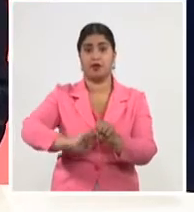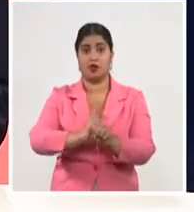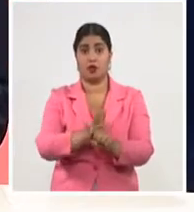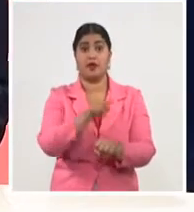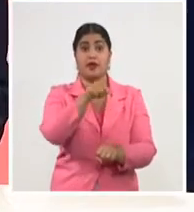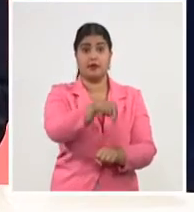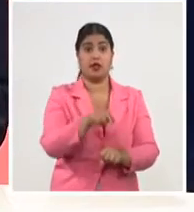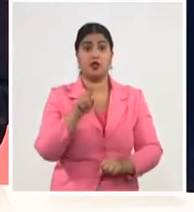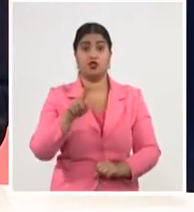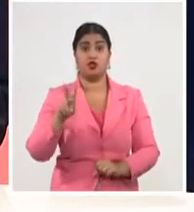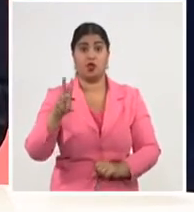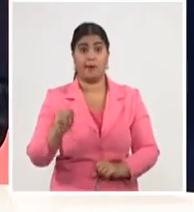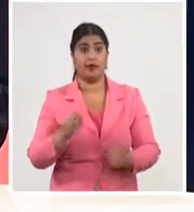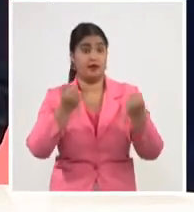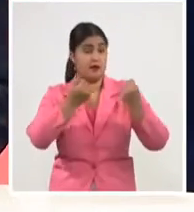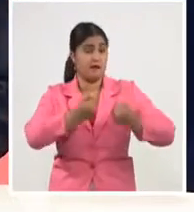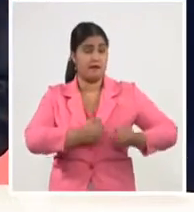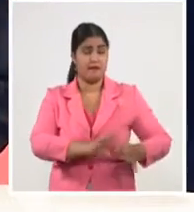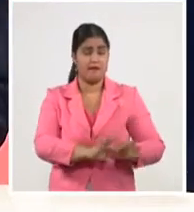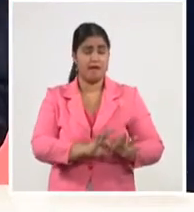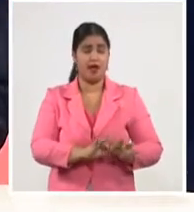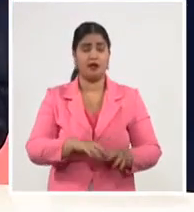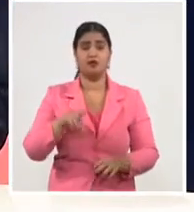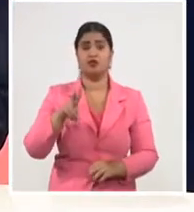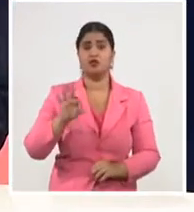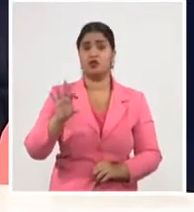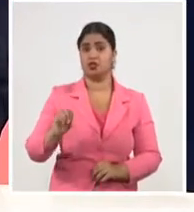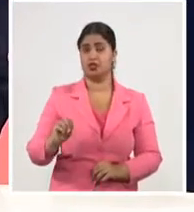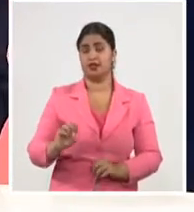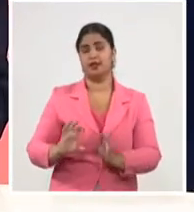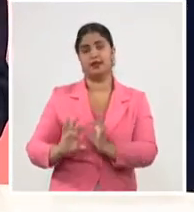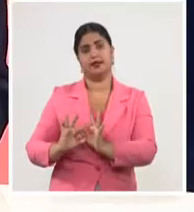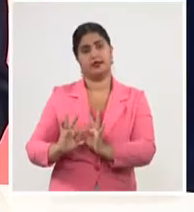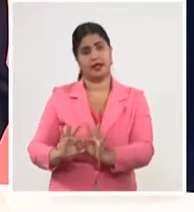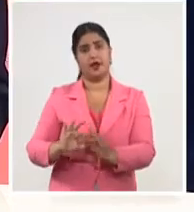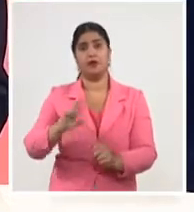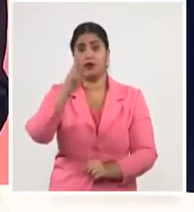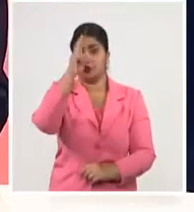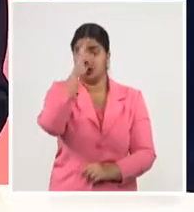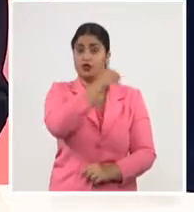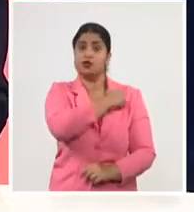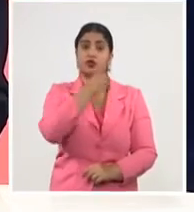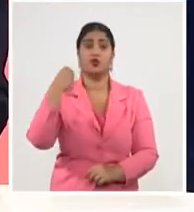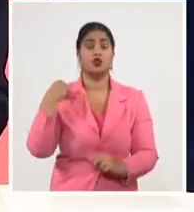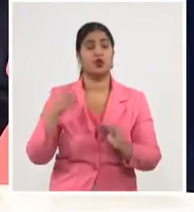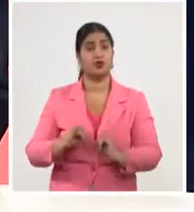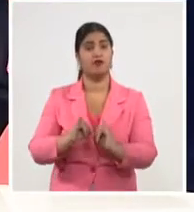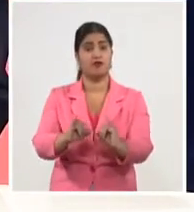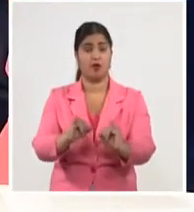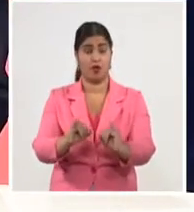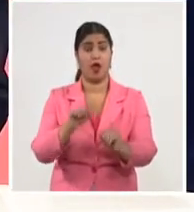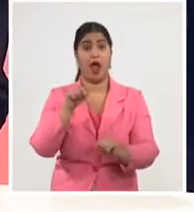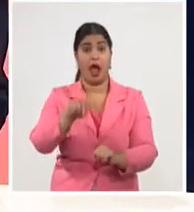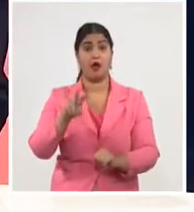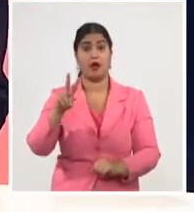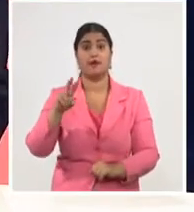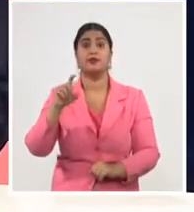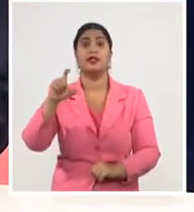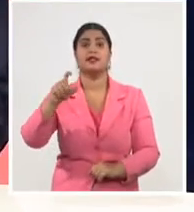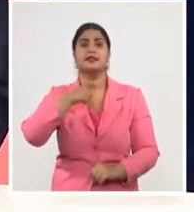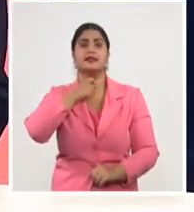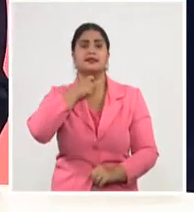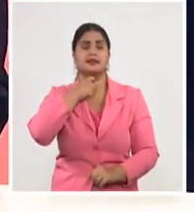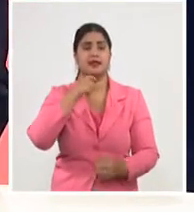críticos y 280 graves. El epidemiólogo hizo énfasis en la contagiosidad de las nuevas variantes que hacen más